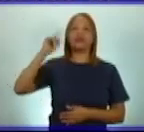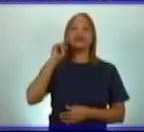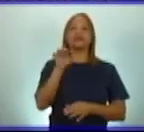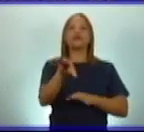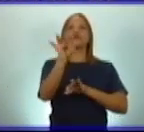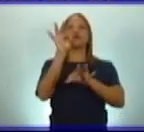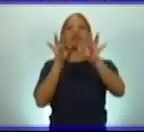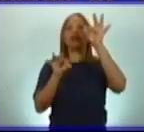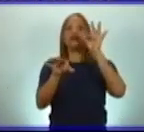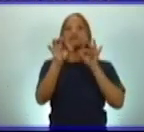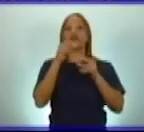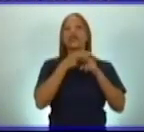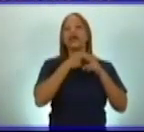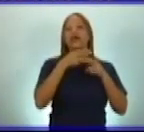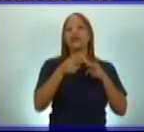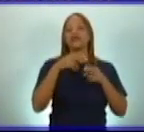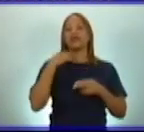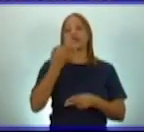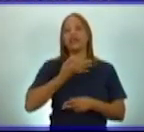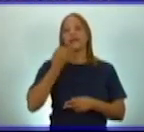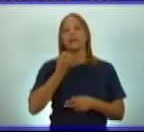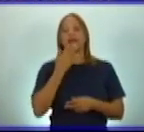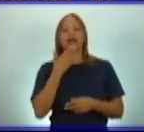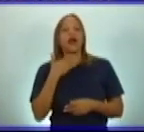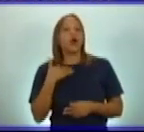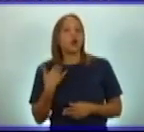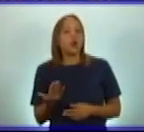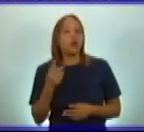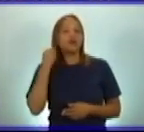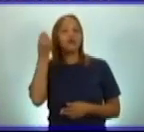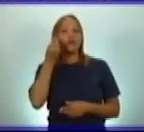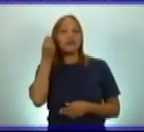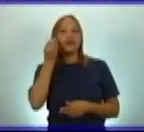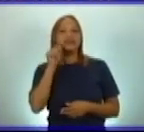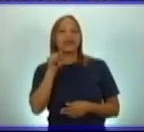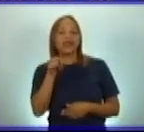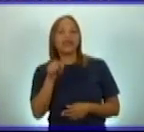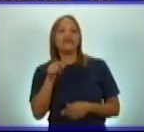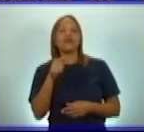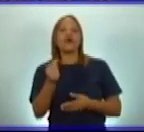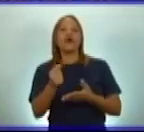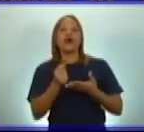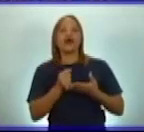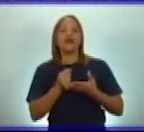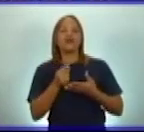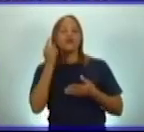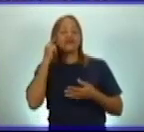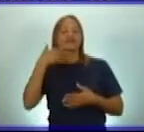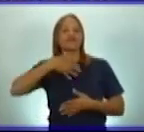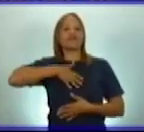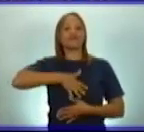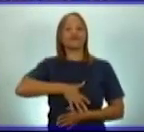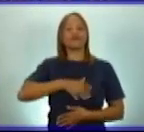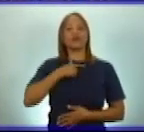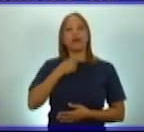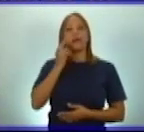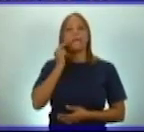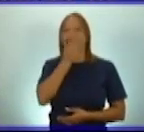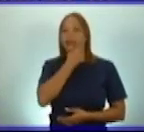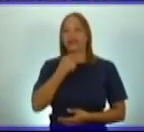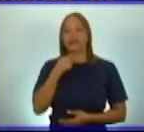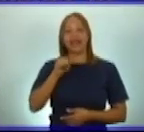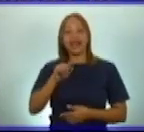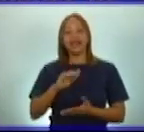hechos y expresa cómo consideras tú que haya influido en Martí. También te